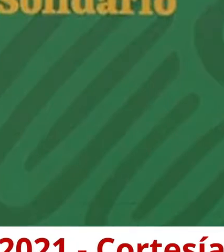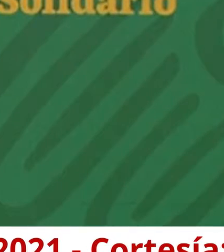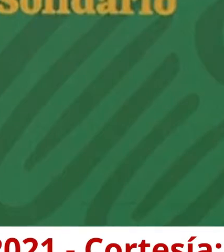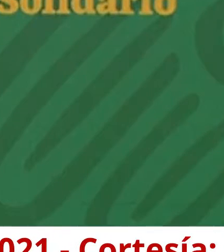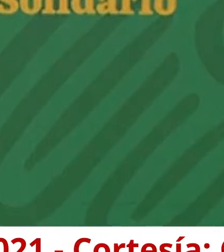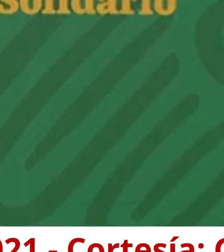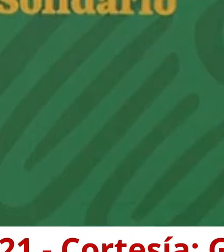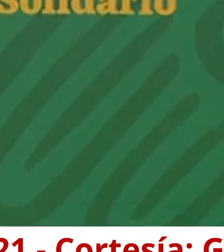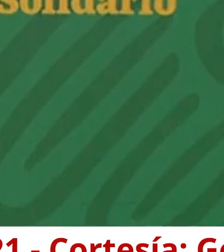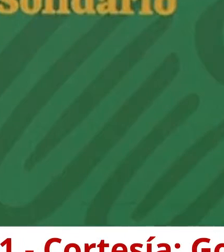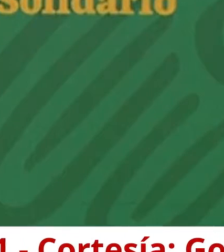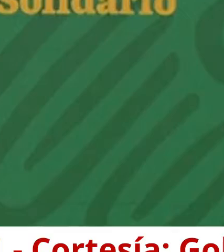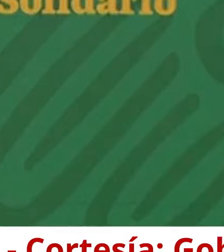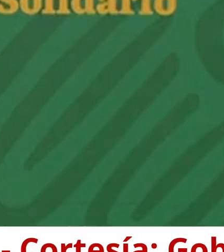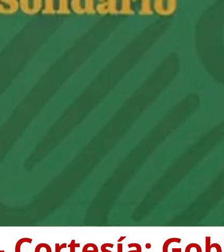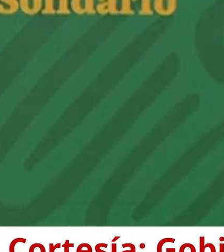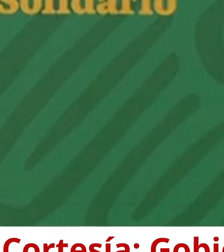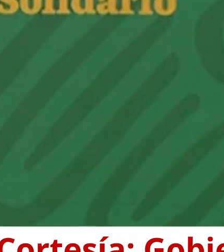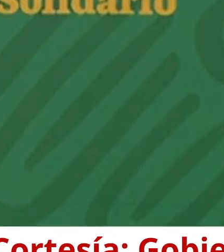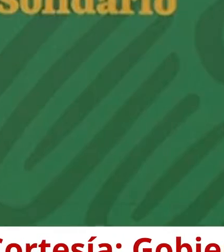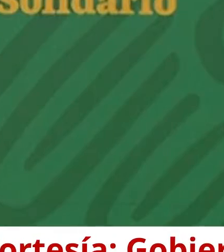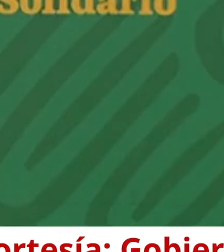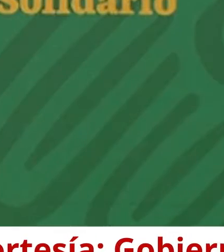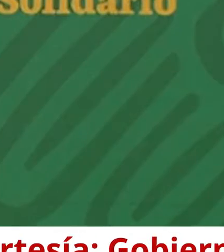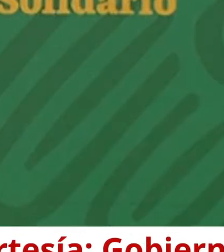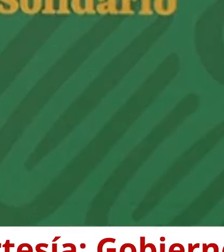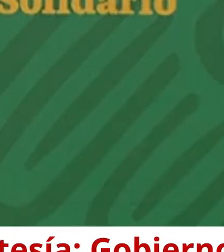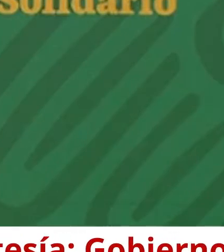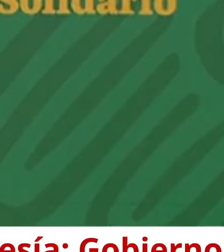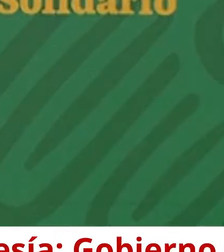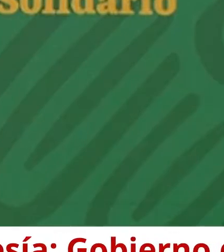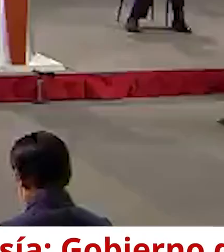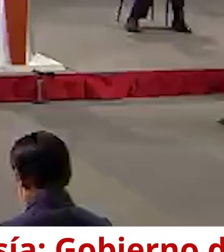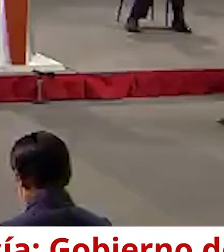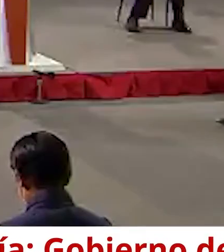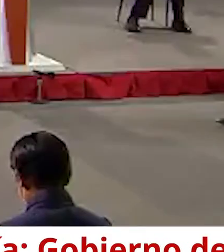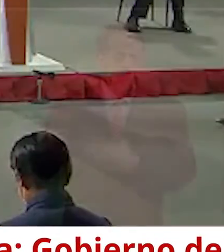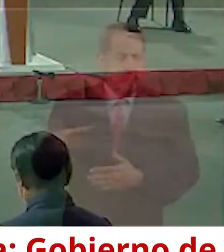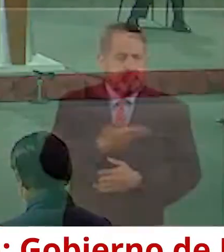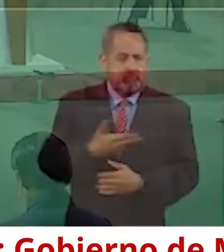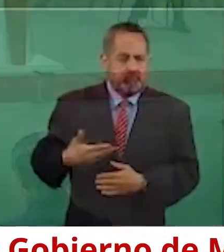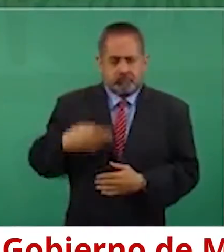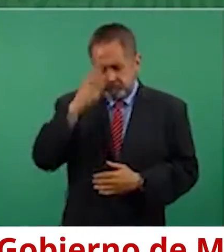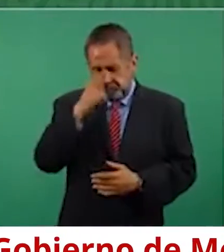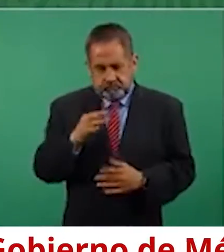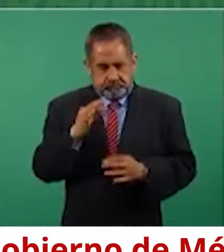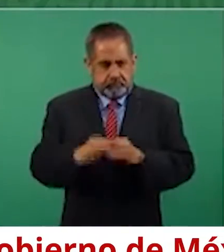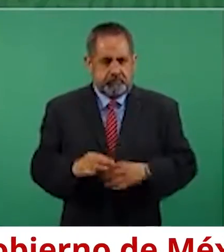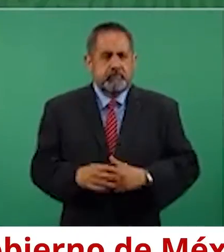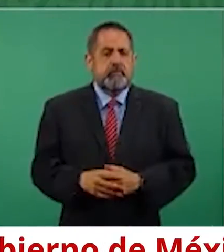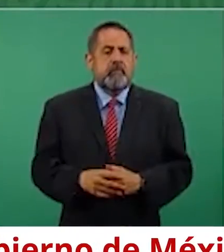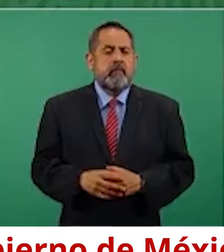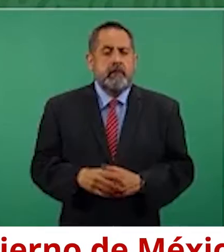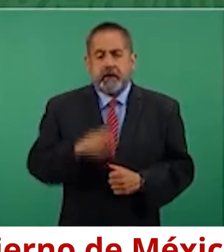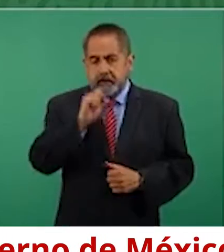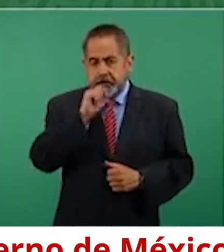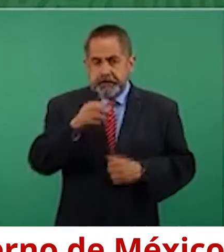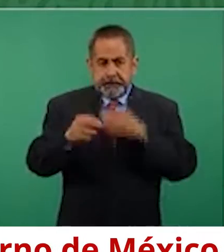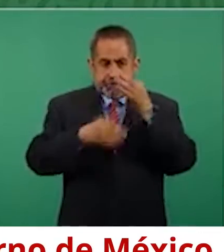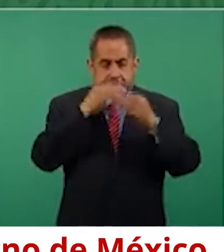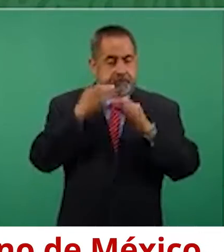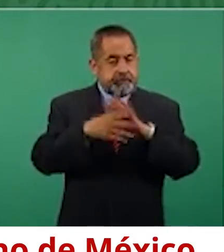adicionales al plan de vacunación que ya se tiene, a lo que ya se tiene de abastecimiento. También informarles